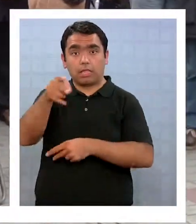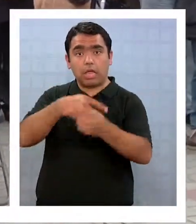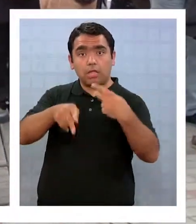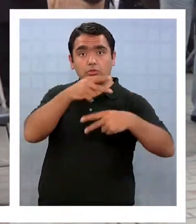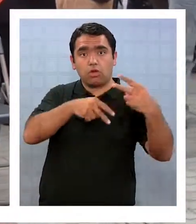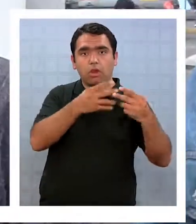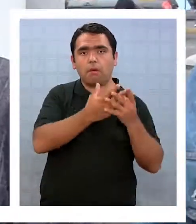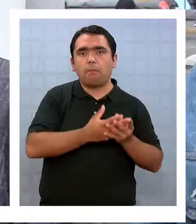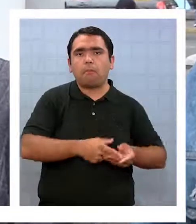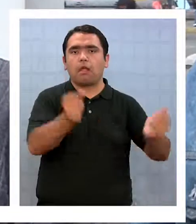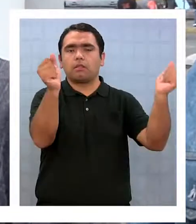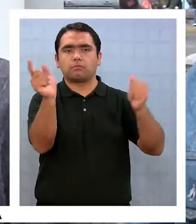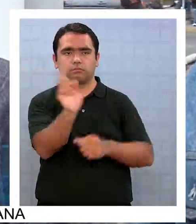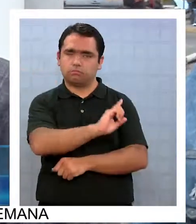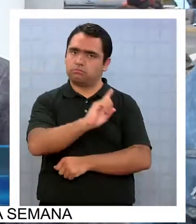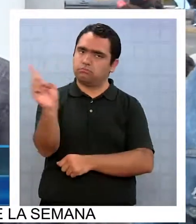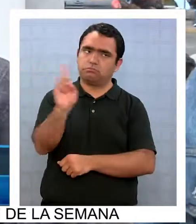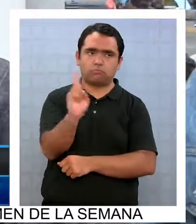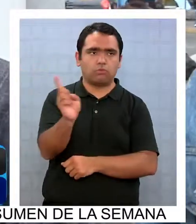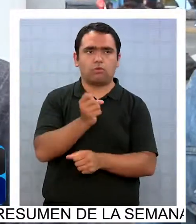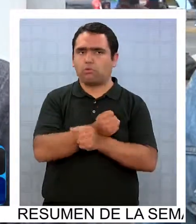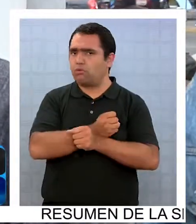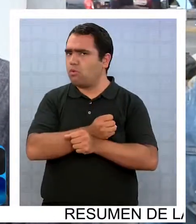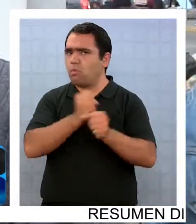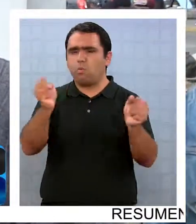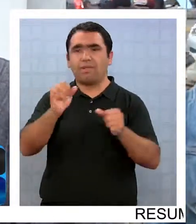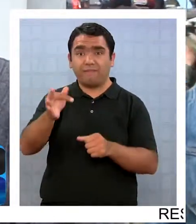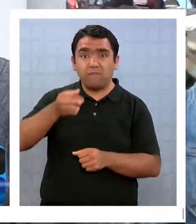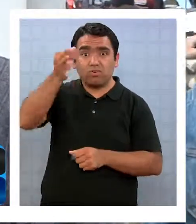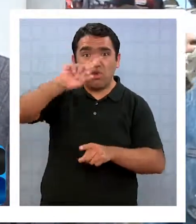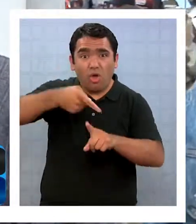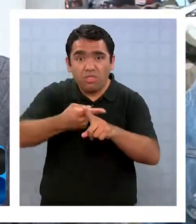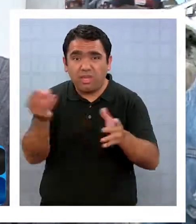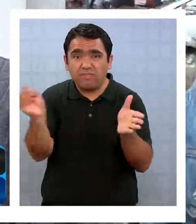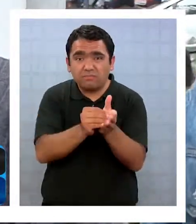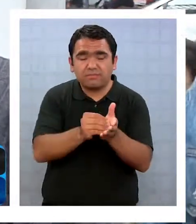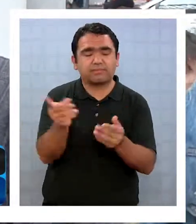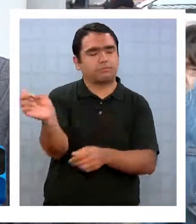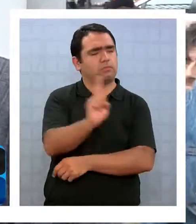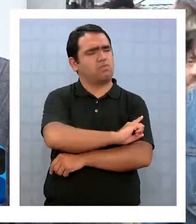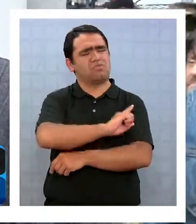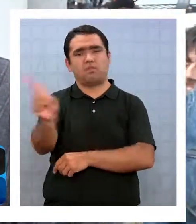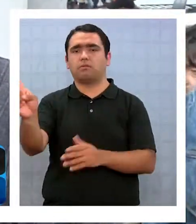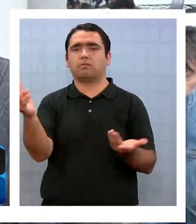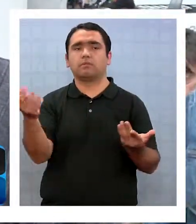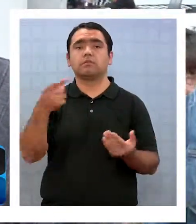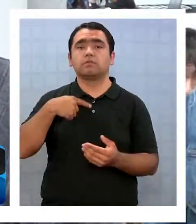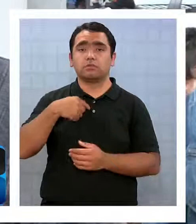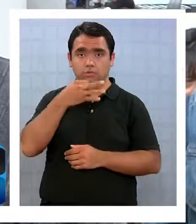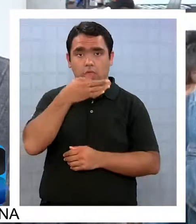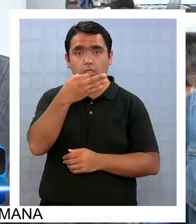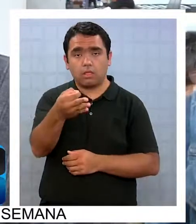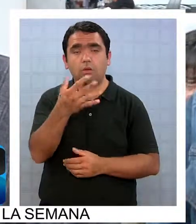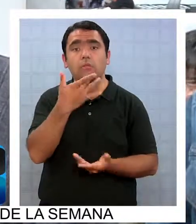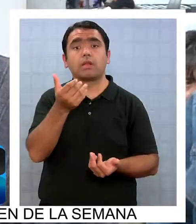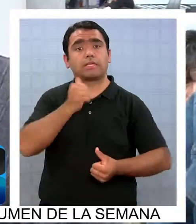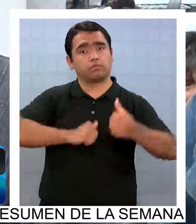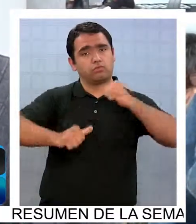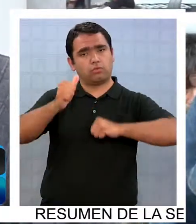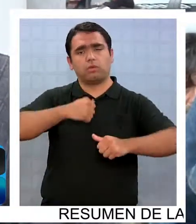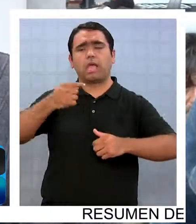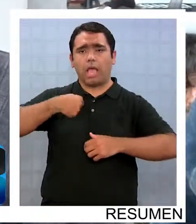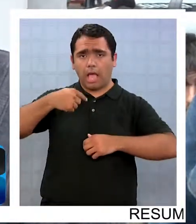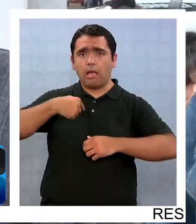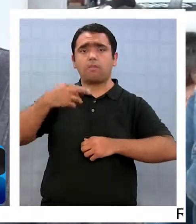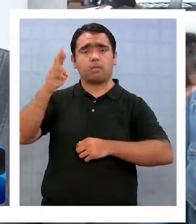puede perderse. Y esto no puede ocurrir nunca, nunca más a nadie, a nadie. Yo lo digo por los sufrimientos, por lo que hicieron conmigo,